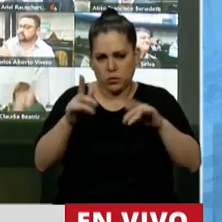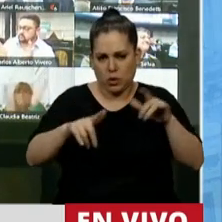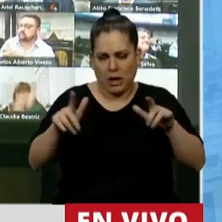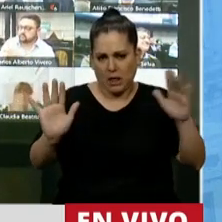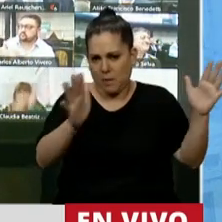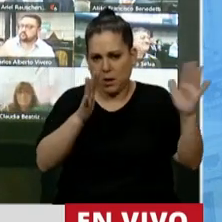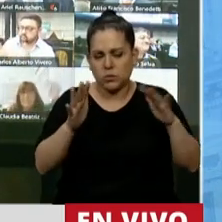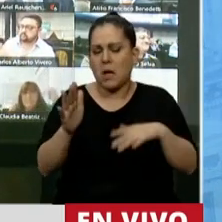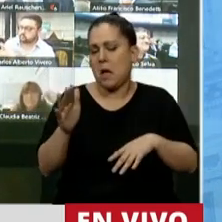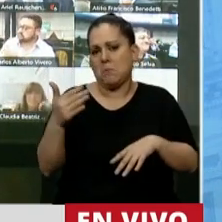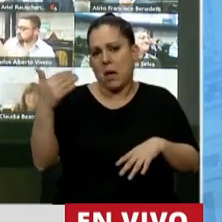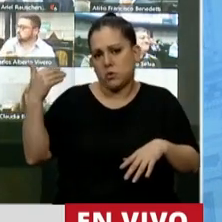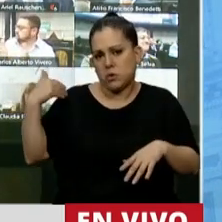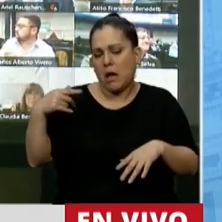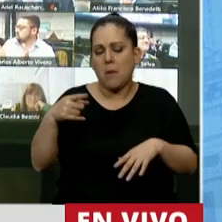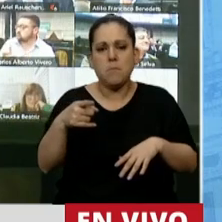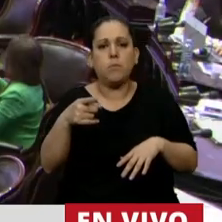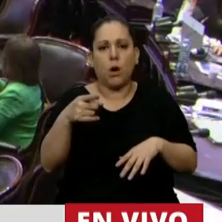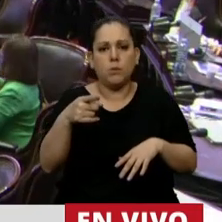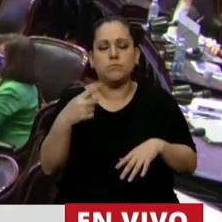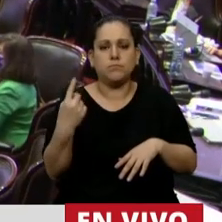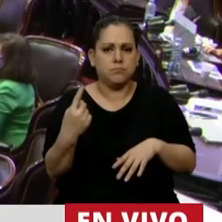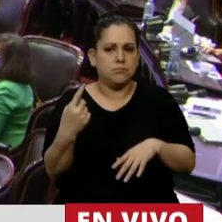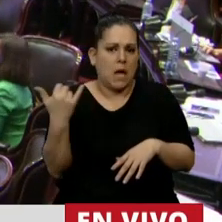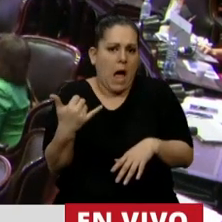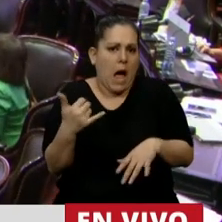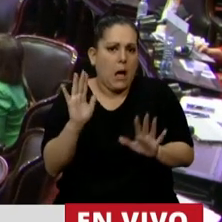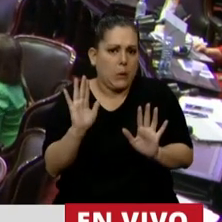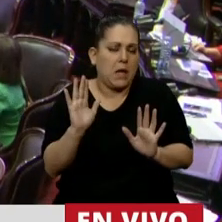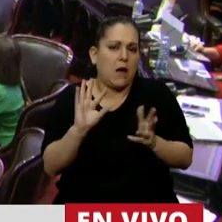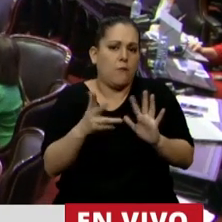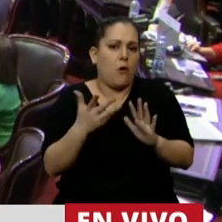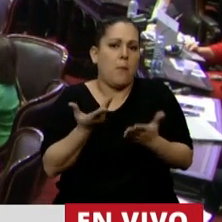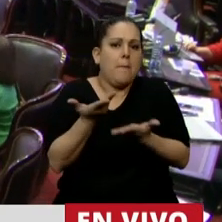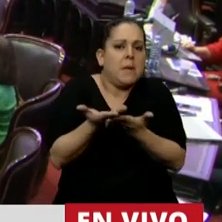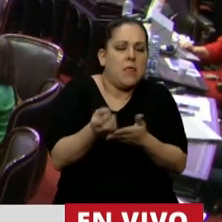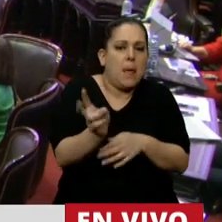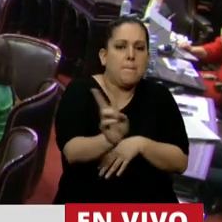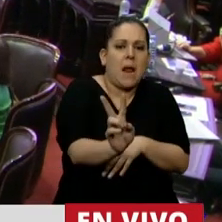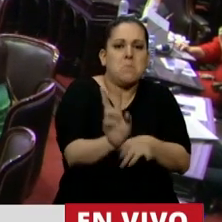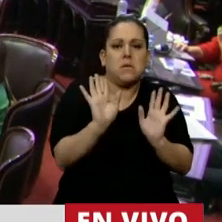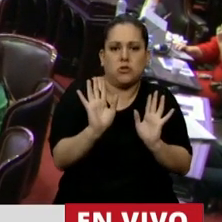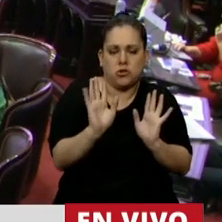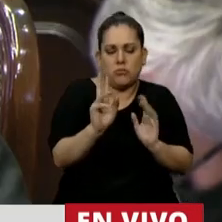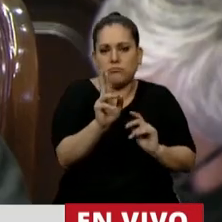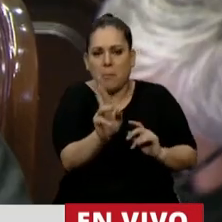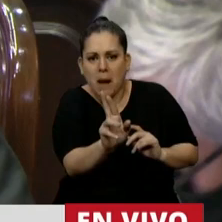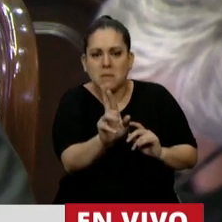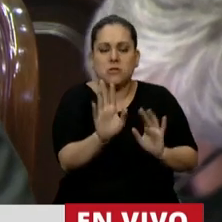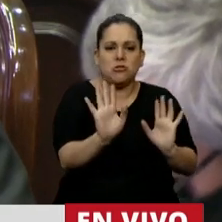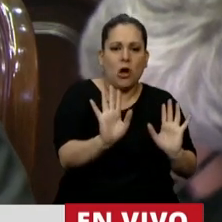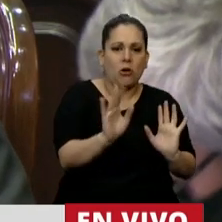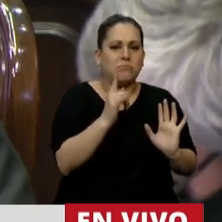hasta hubo un tiempo no muy lejano, donde teníamos y había un ejercicio de pedir permiso antes de poder